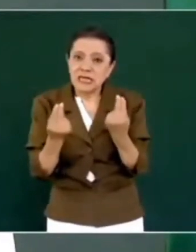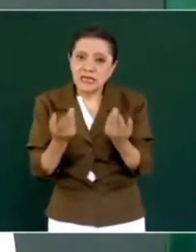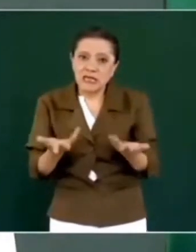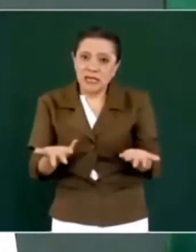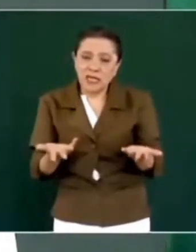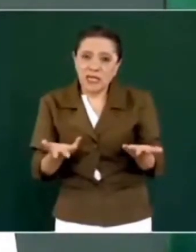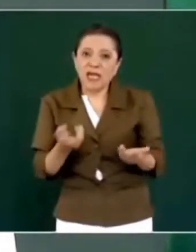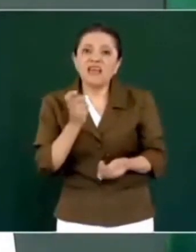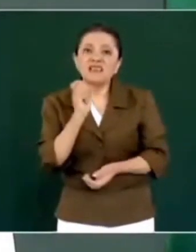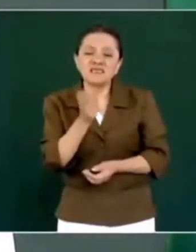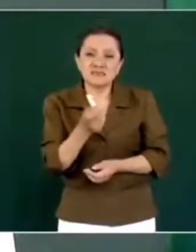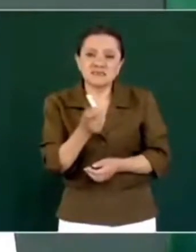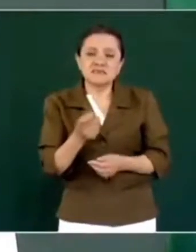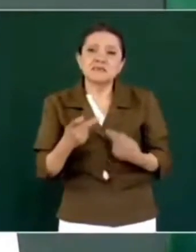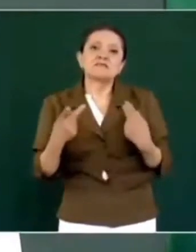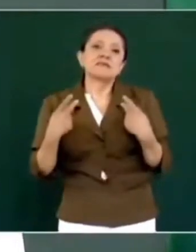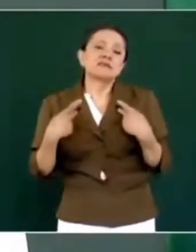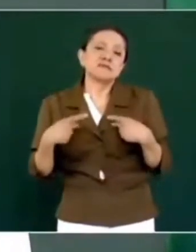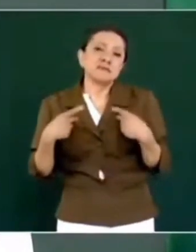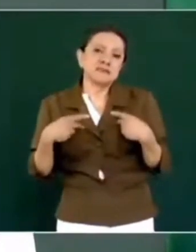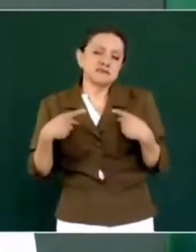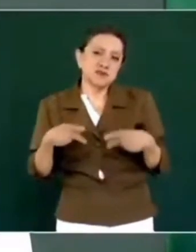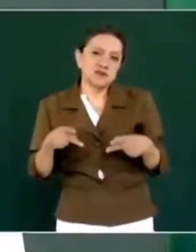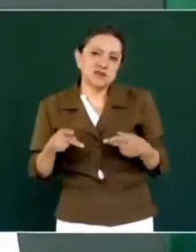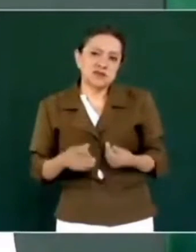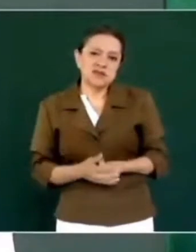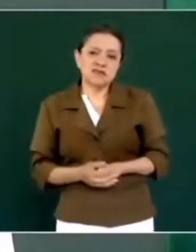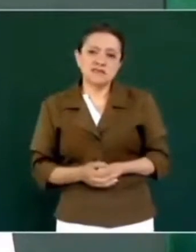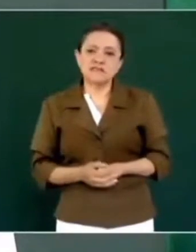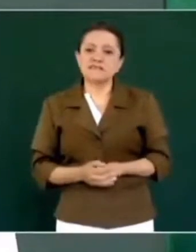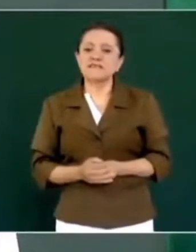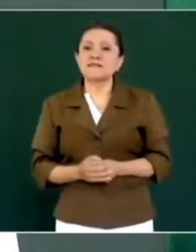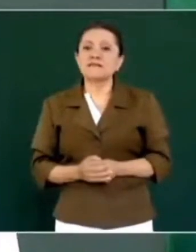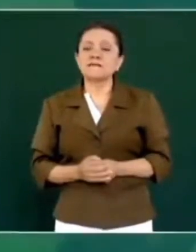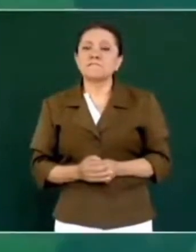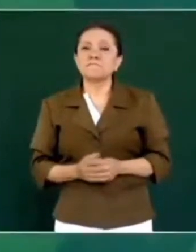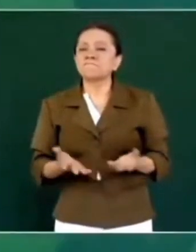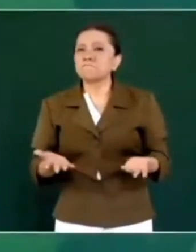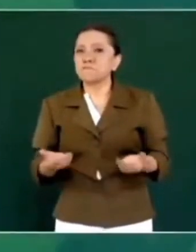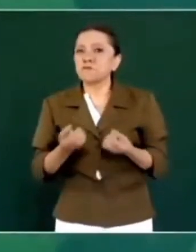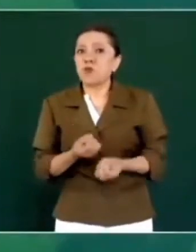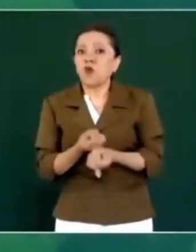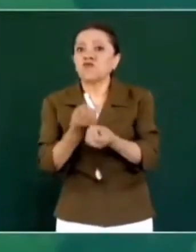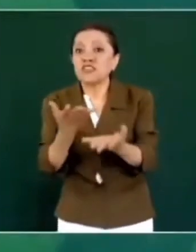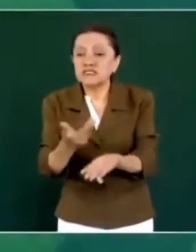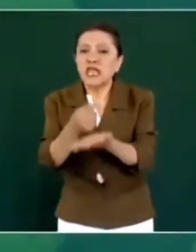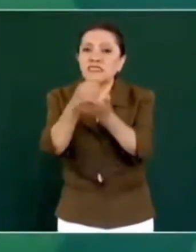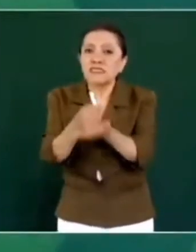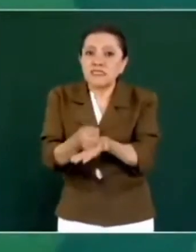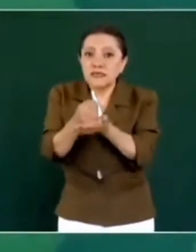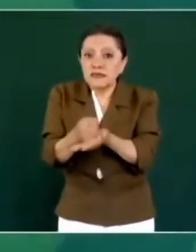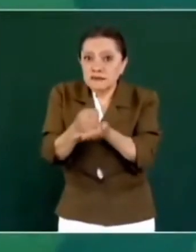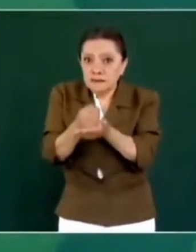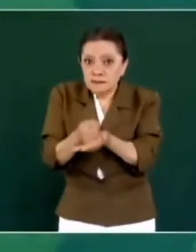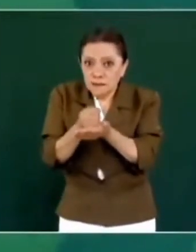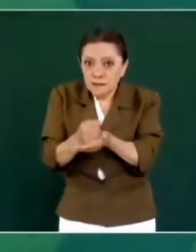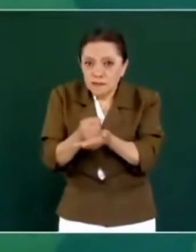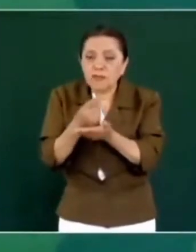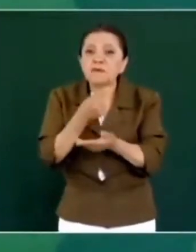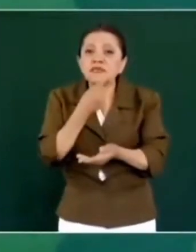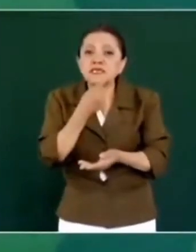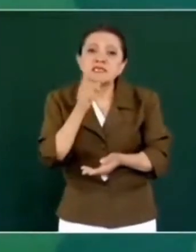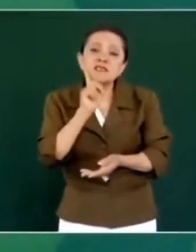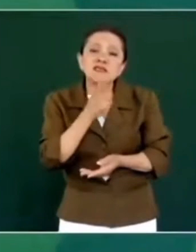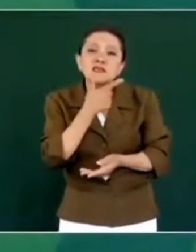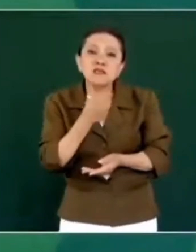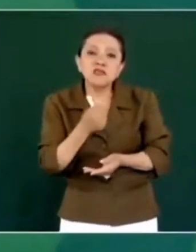la de ofrecer terapias para niñas, niños